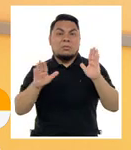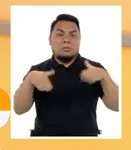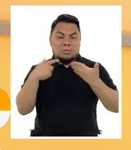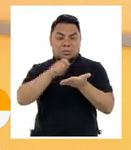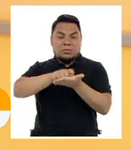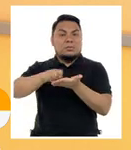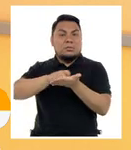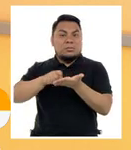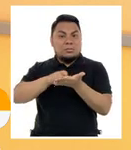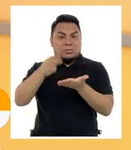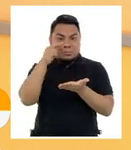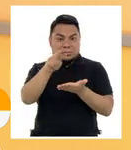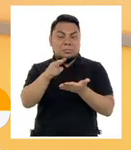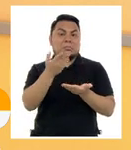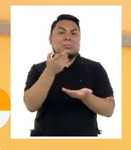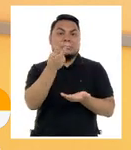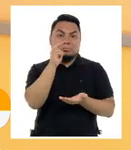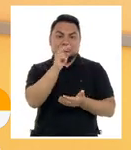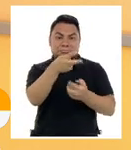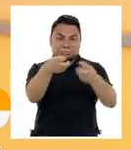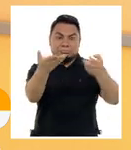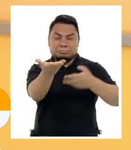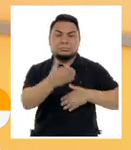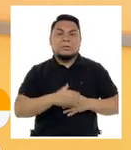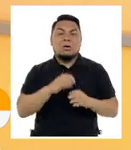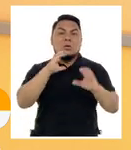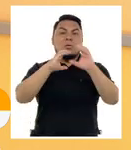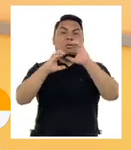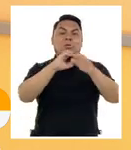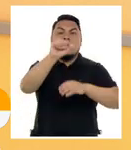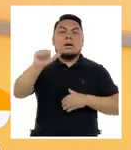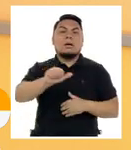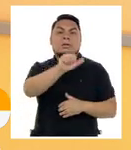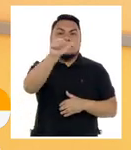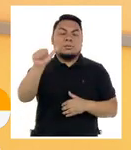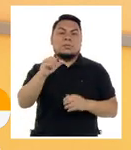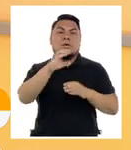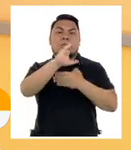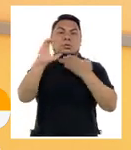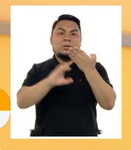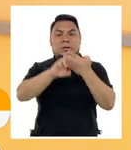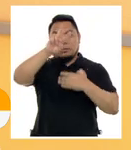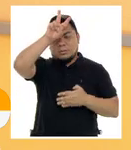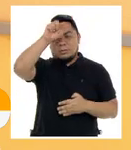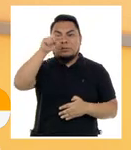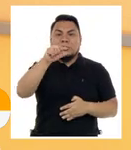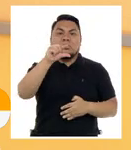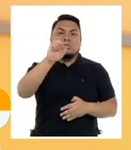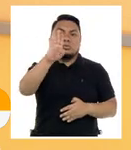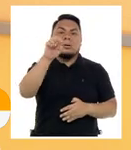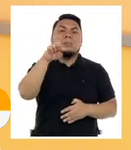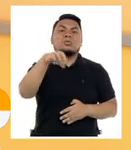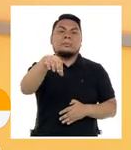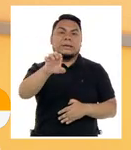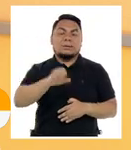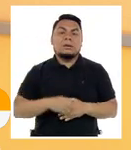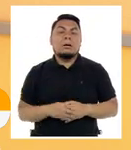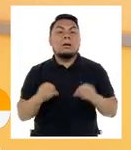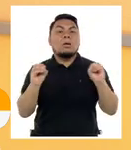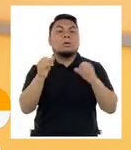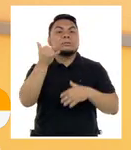pueden hacerlo escribiendo al correo electrónico que aparece en pantalla comunicaciones arroba conadisperu.gov